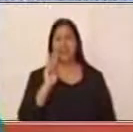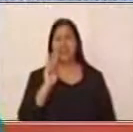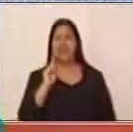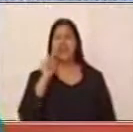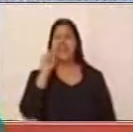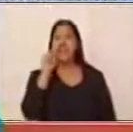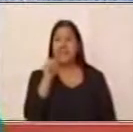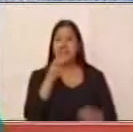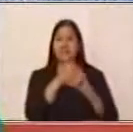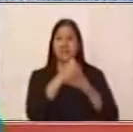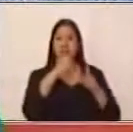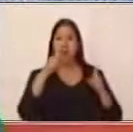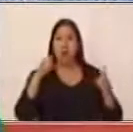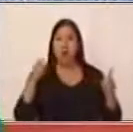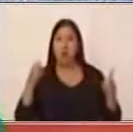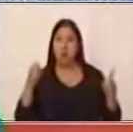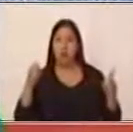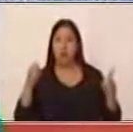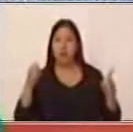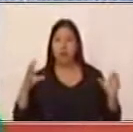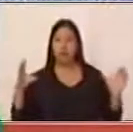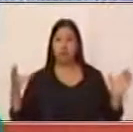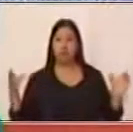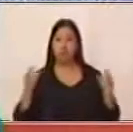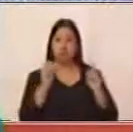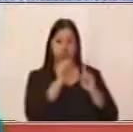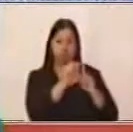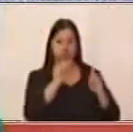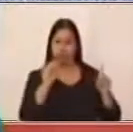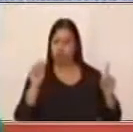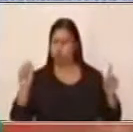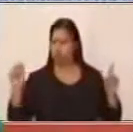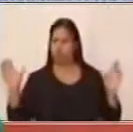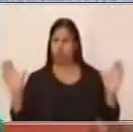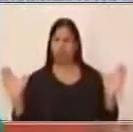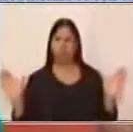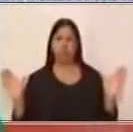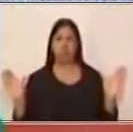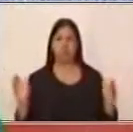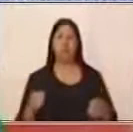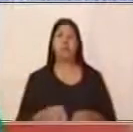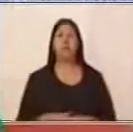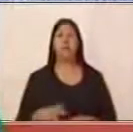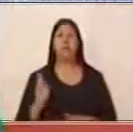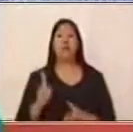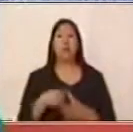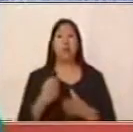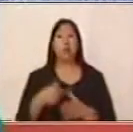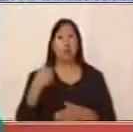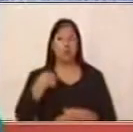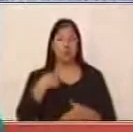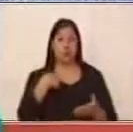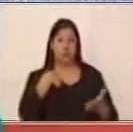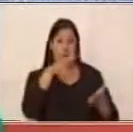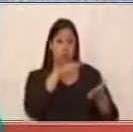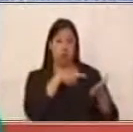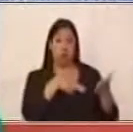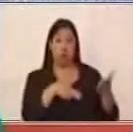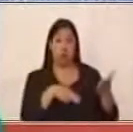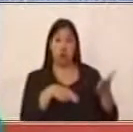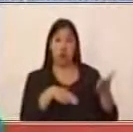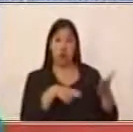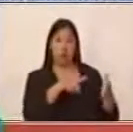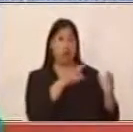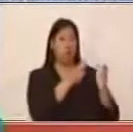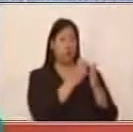oración compuesta. Pero quiero que observes algo. Cuando yo leo de forma separada cada